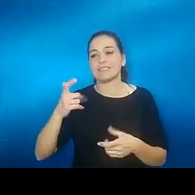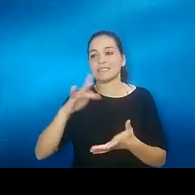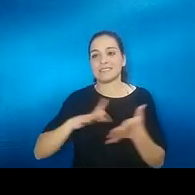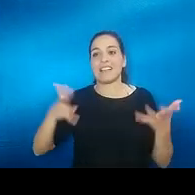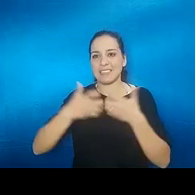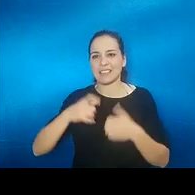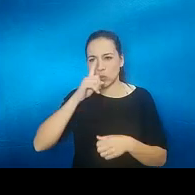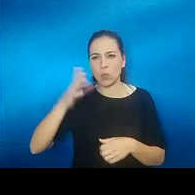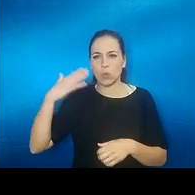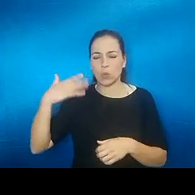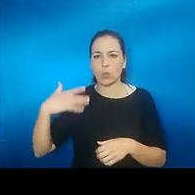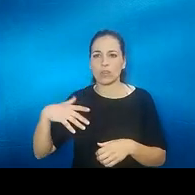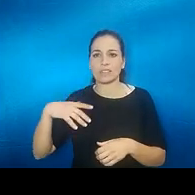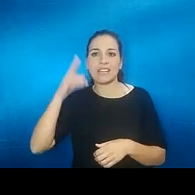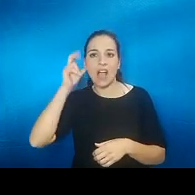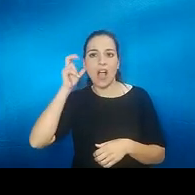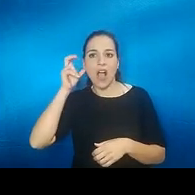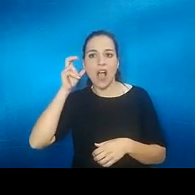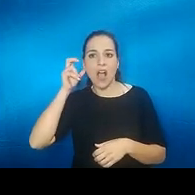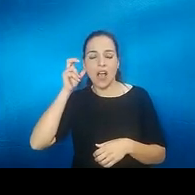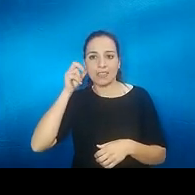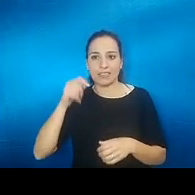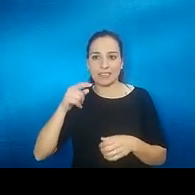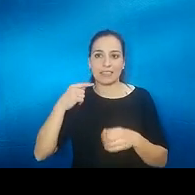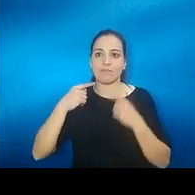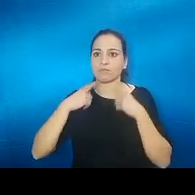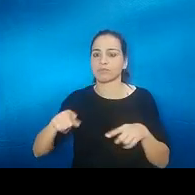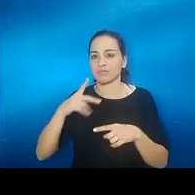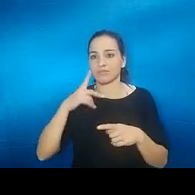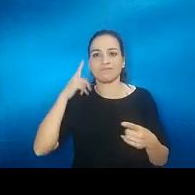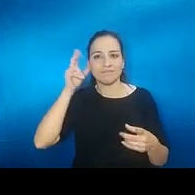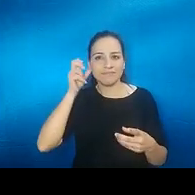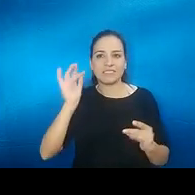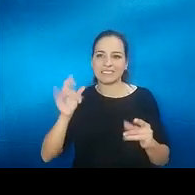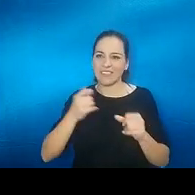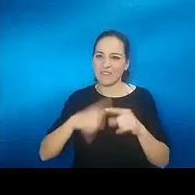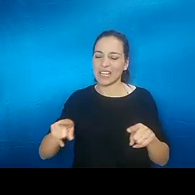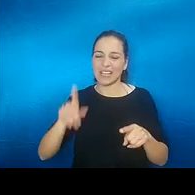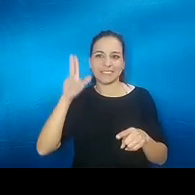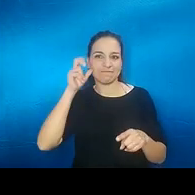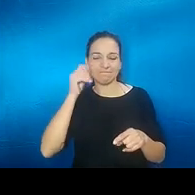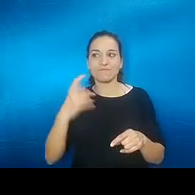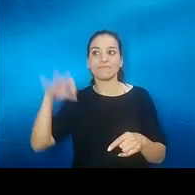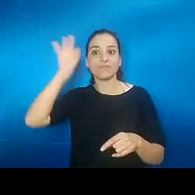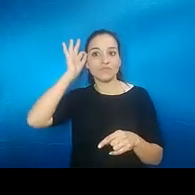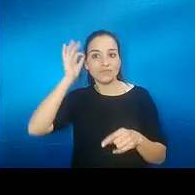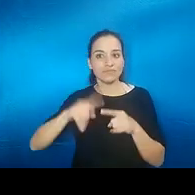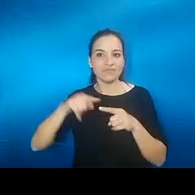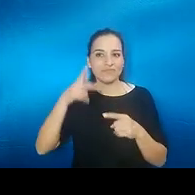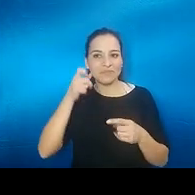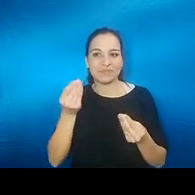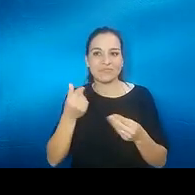muchísimos años la precarición eran distintos eran distintos pero quiero hacer reconocible